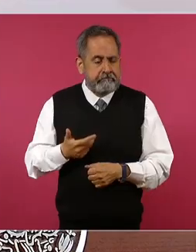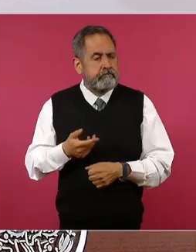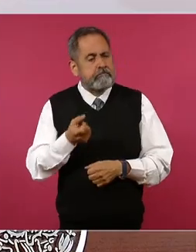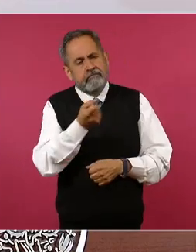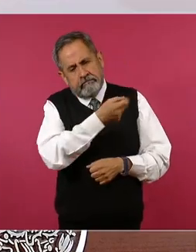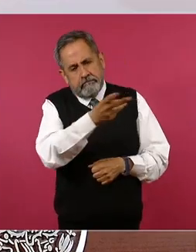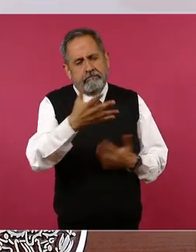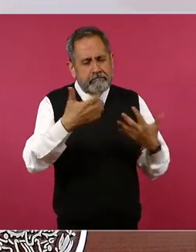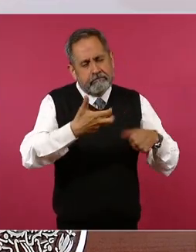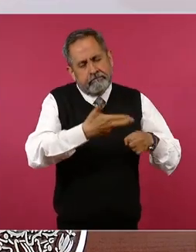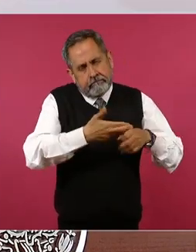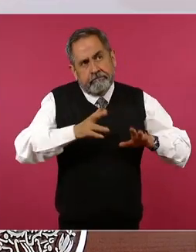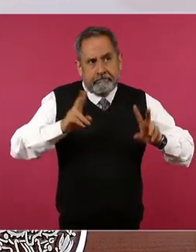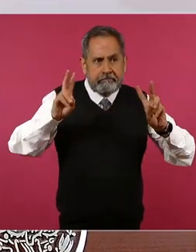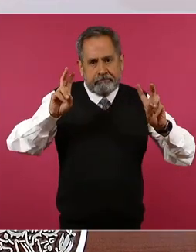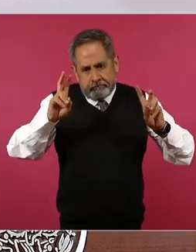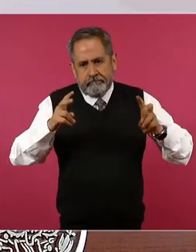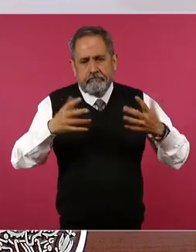llamar de esa manera